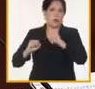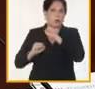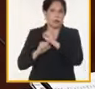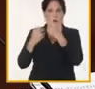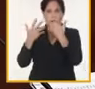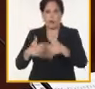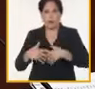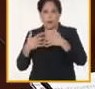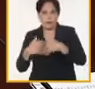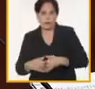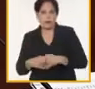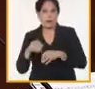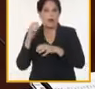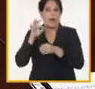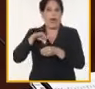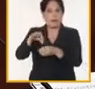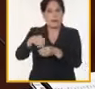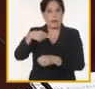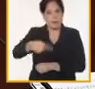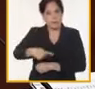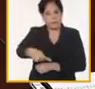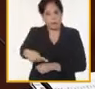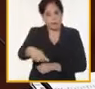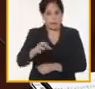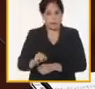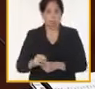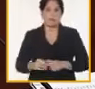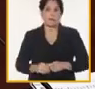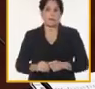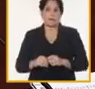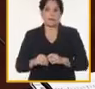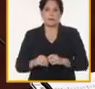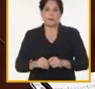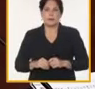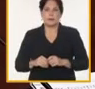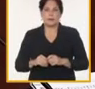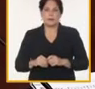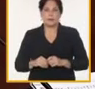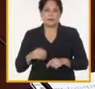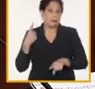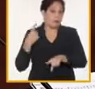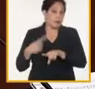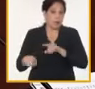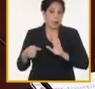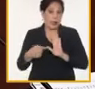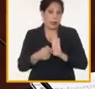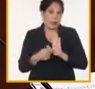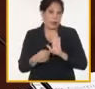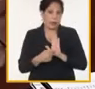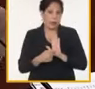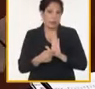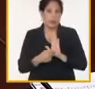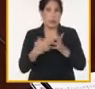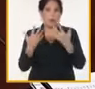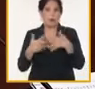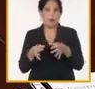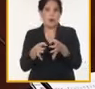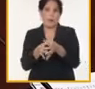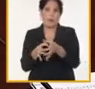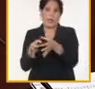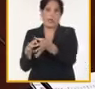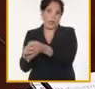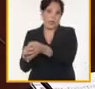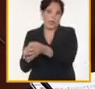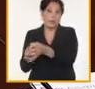producción la siembra sistemática en ese territorio el otro elemento de los mini polos productivos en la